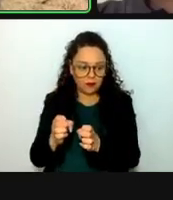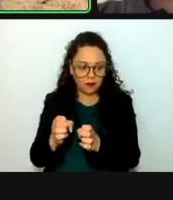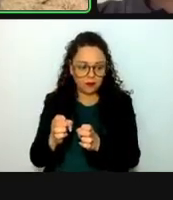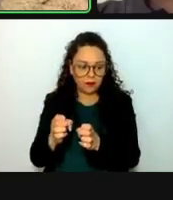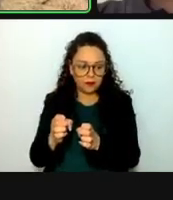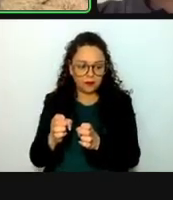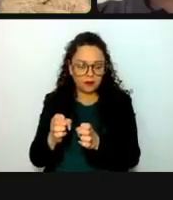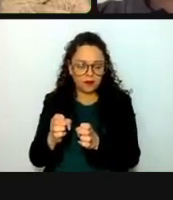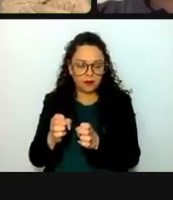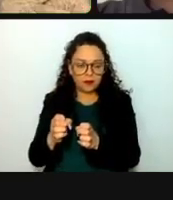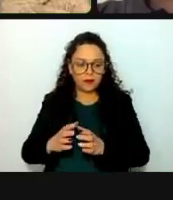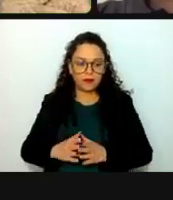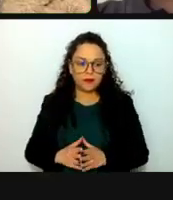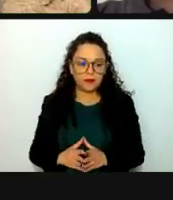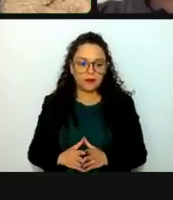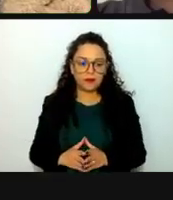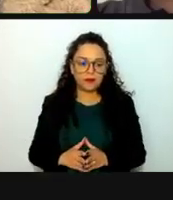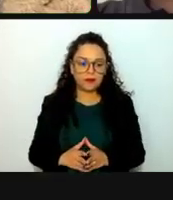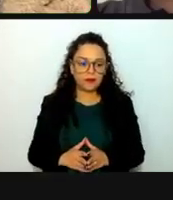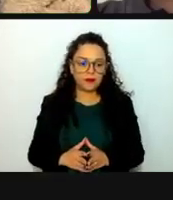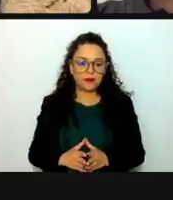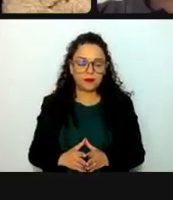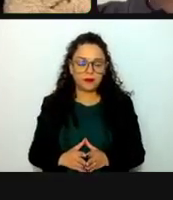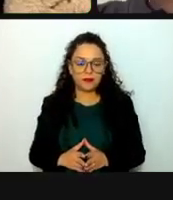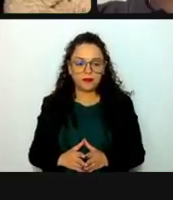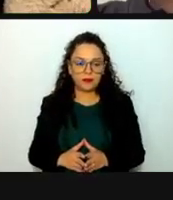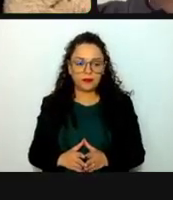Muchas gracias. Polanco presente.